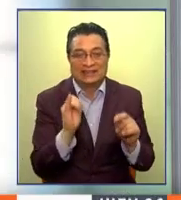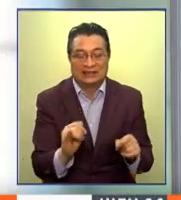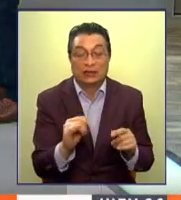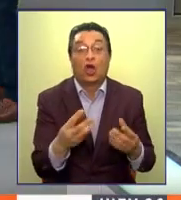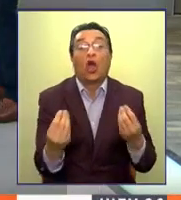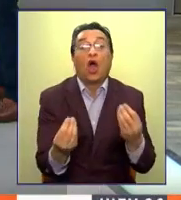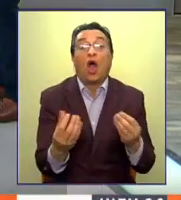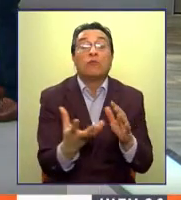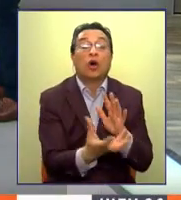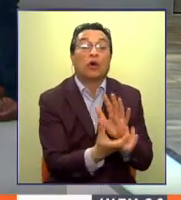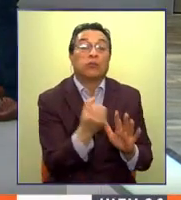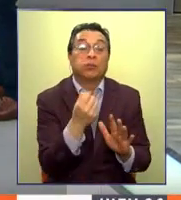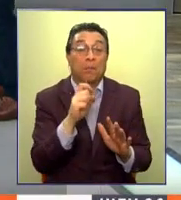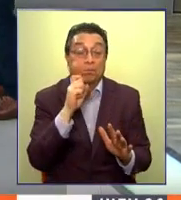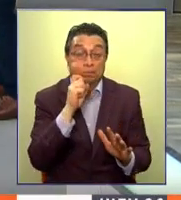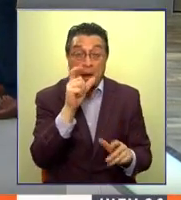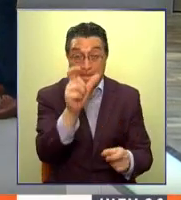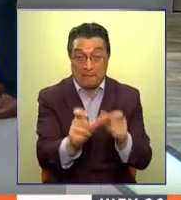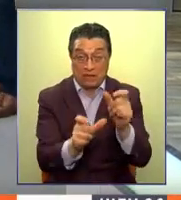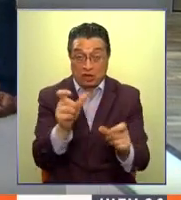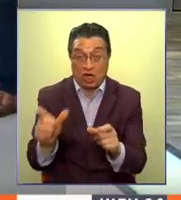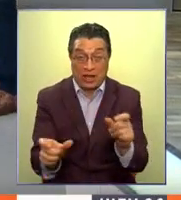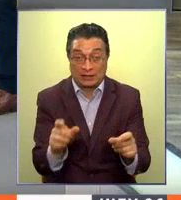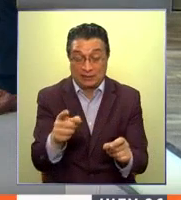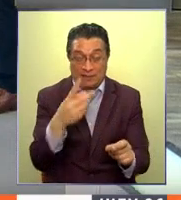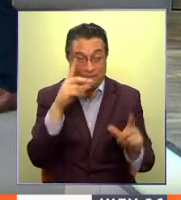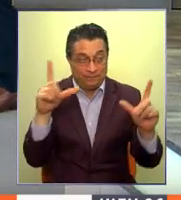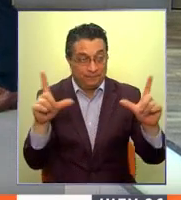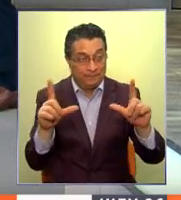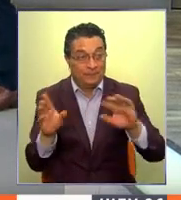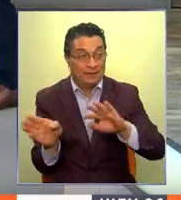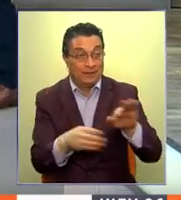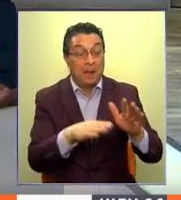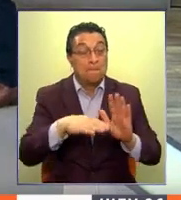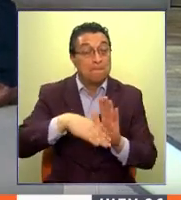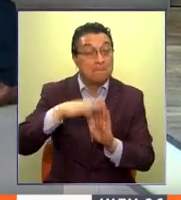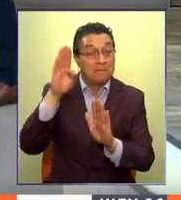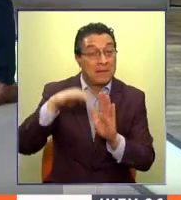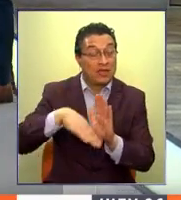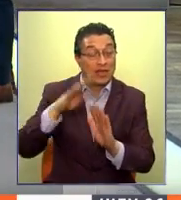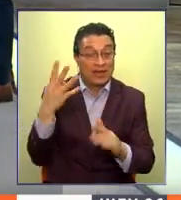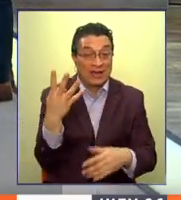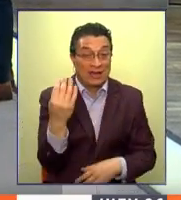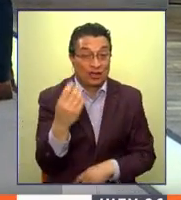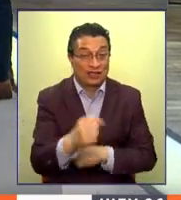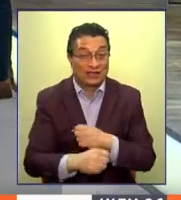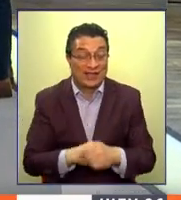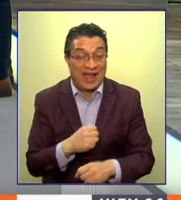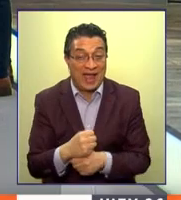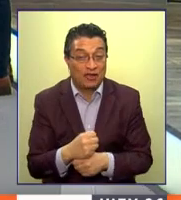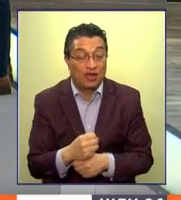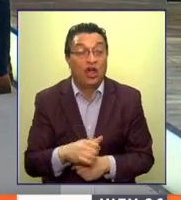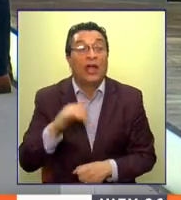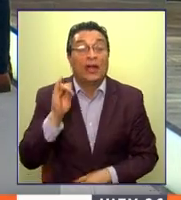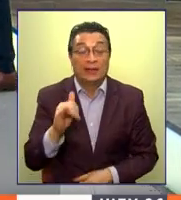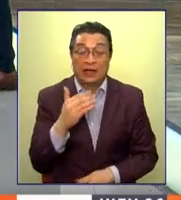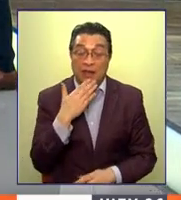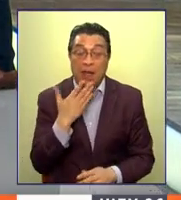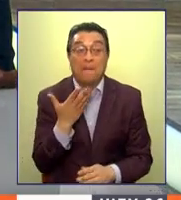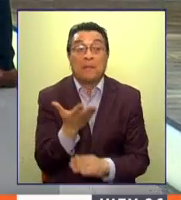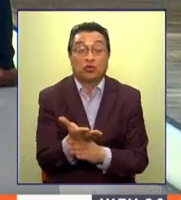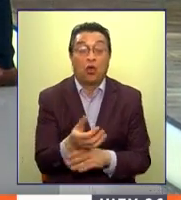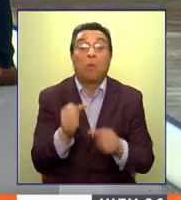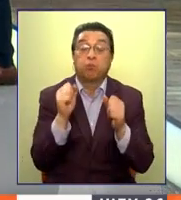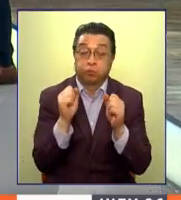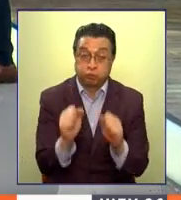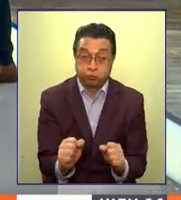obtener quienes, personas, y avanza nuestra gráfica, mayores de 14 años y su solicitud también se puede